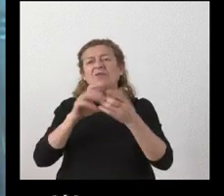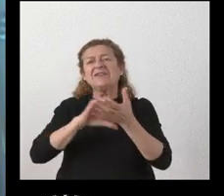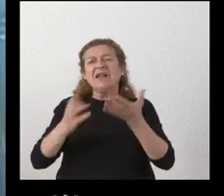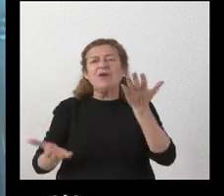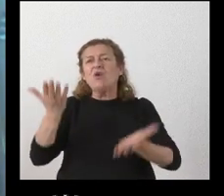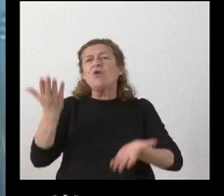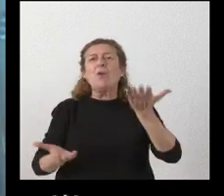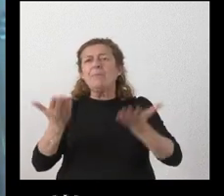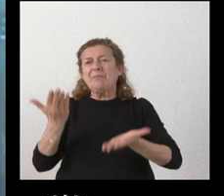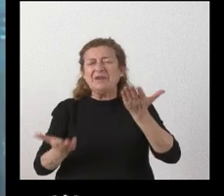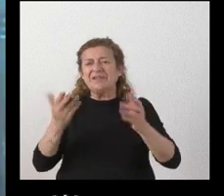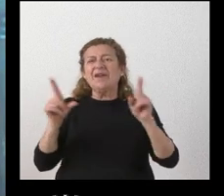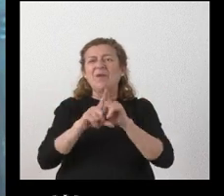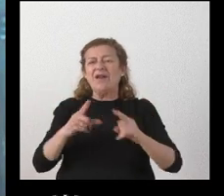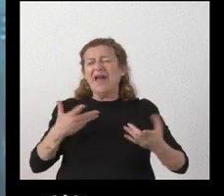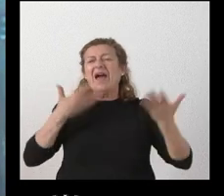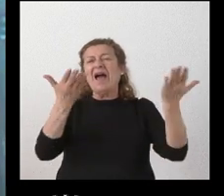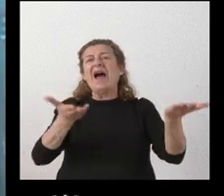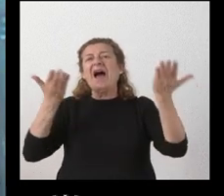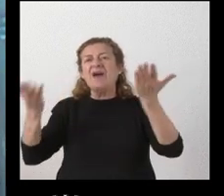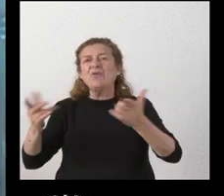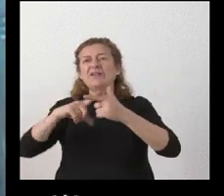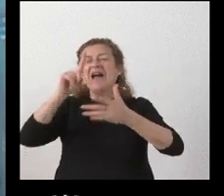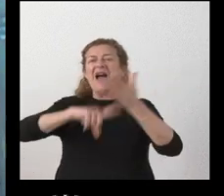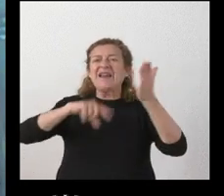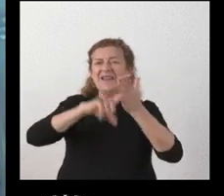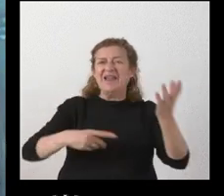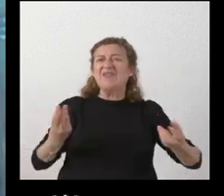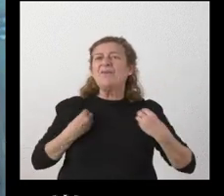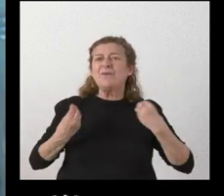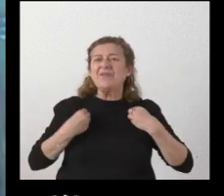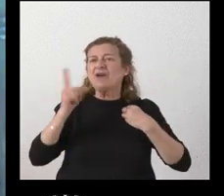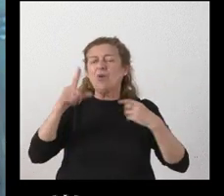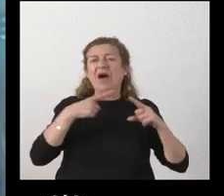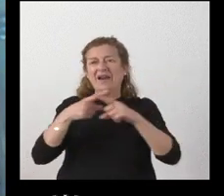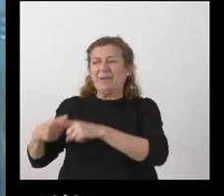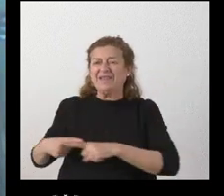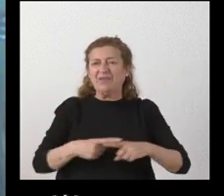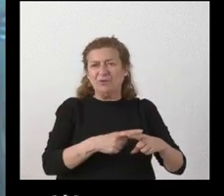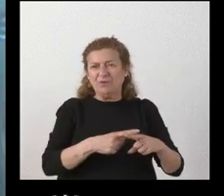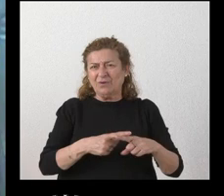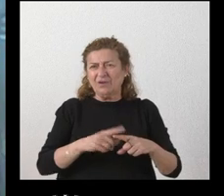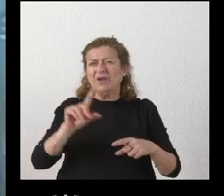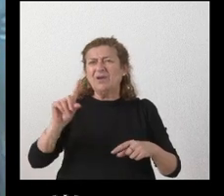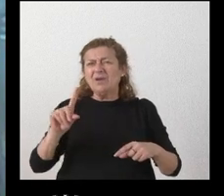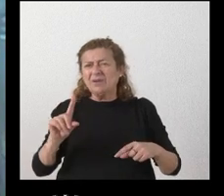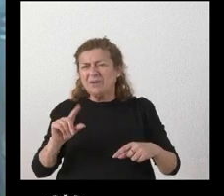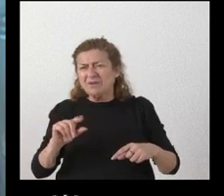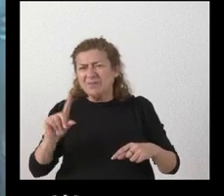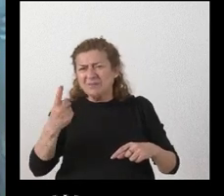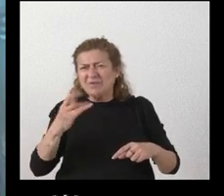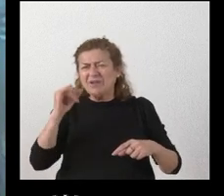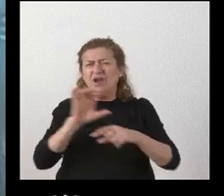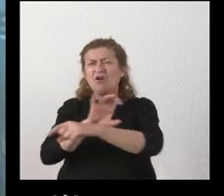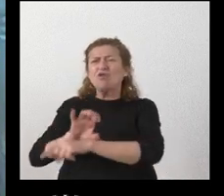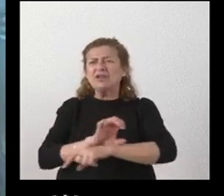anualidad de sus ayudas ordinarias de alquiler de vivienda que no ha repartido? en primer lugar y al Consejo de